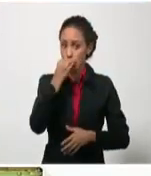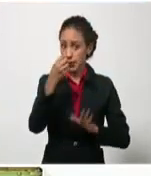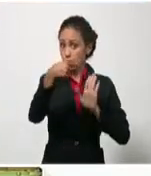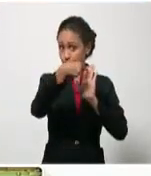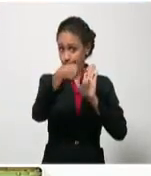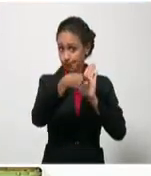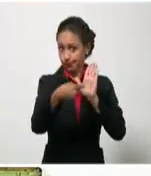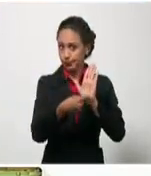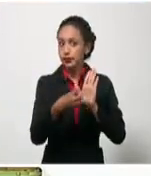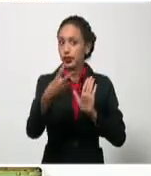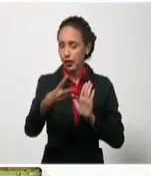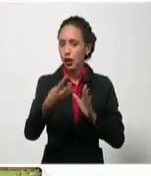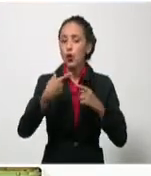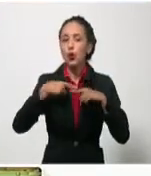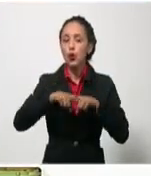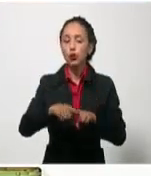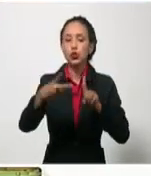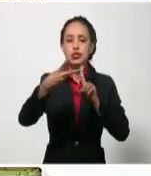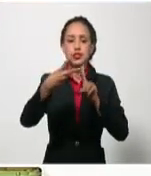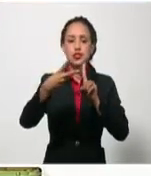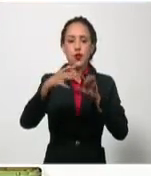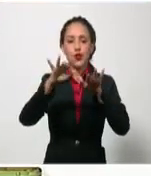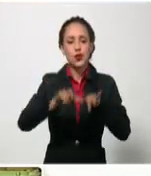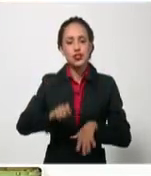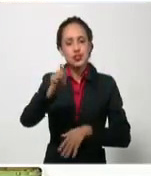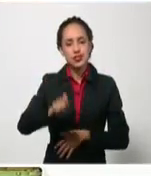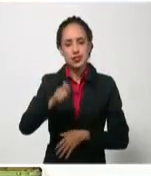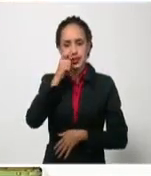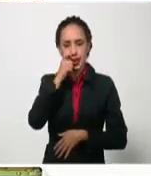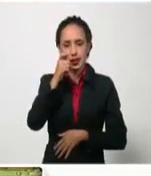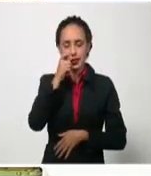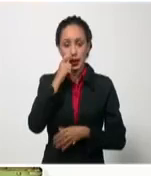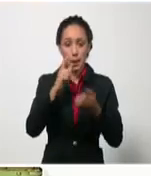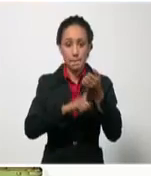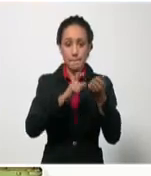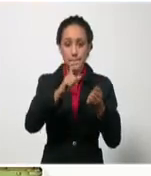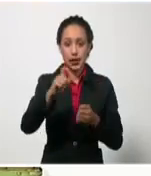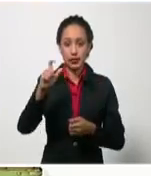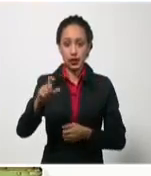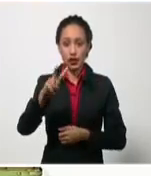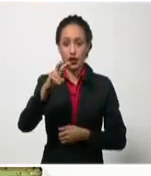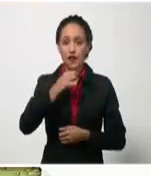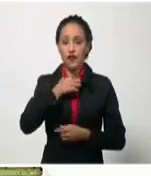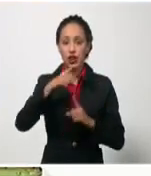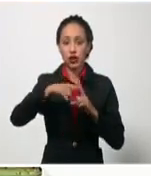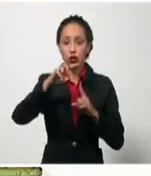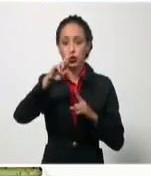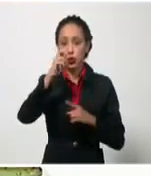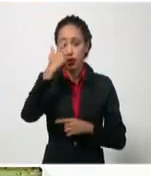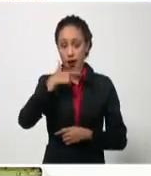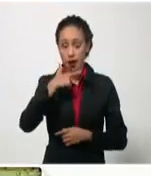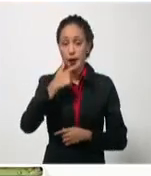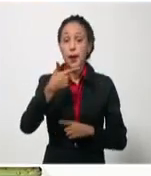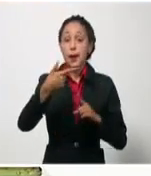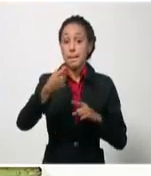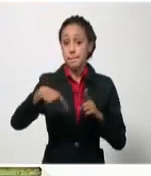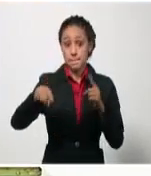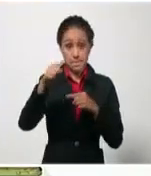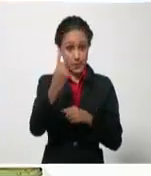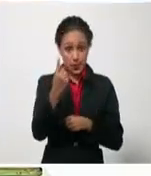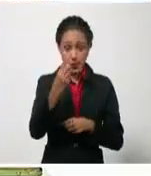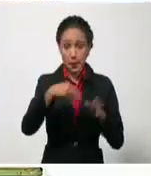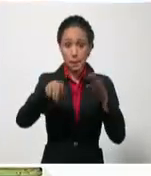mandatario el segundo secretario del Partido Comunista de Cuba, José Ramón Machado Ventura, y el primer ministro, Manuel Marrero Cruz,